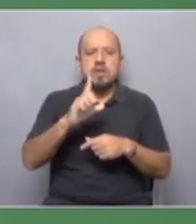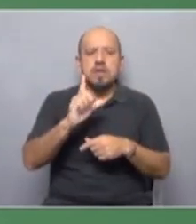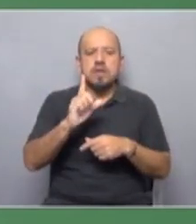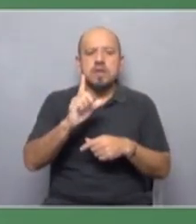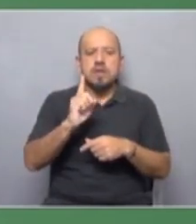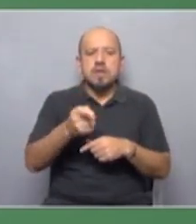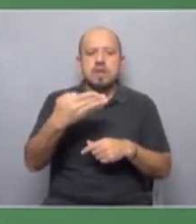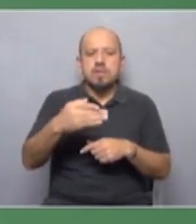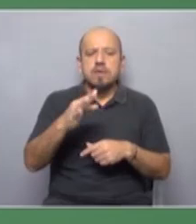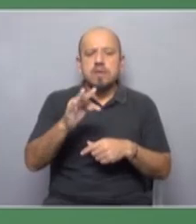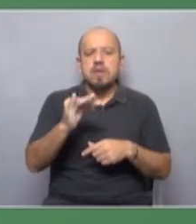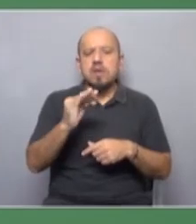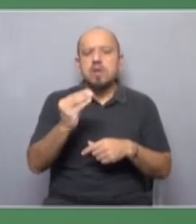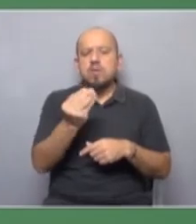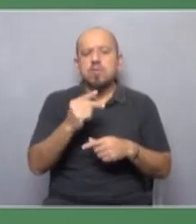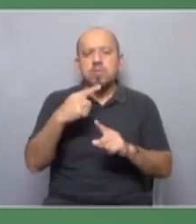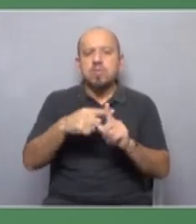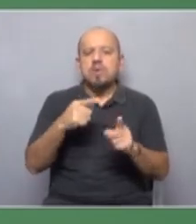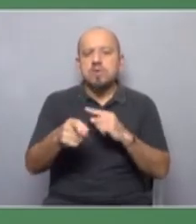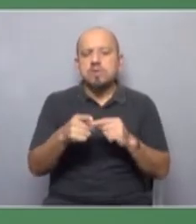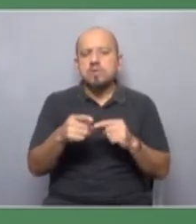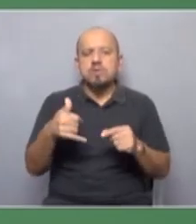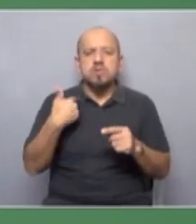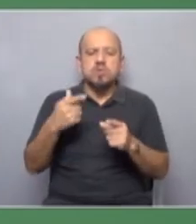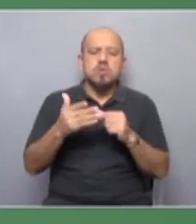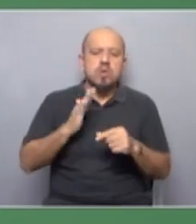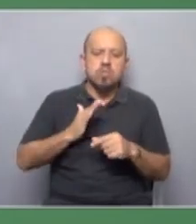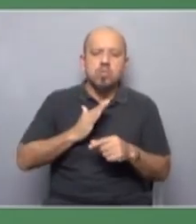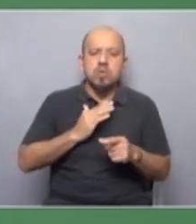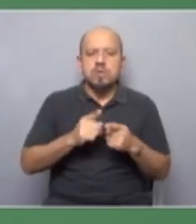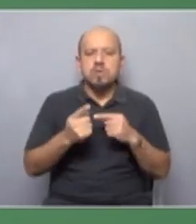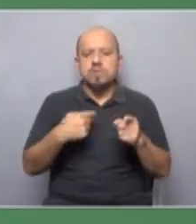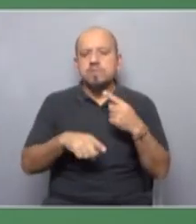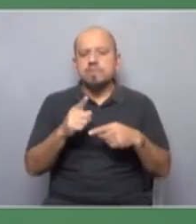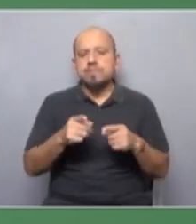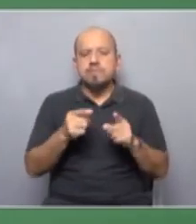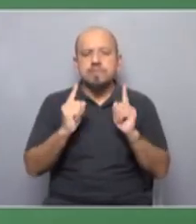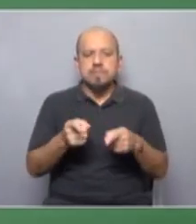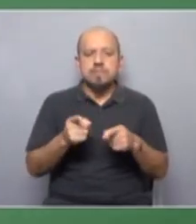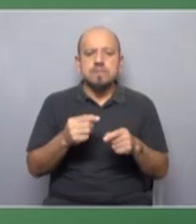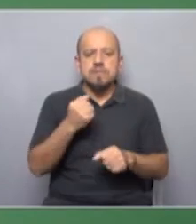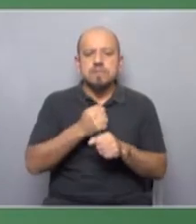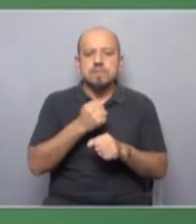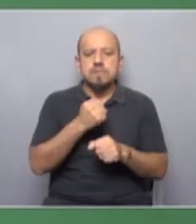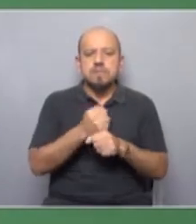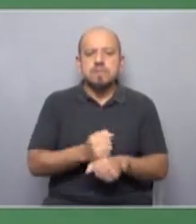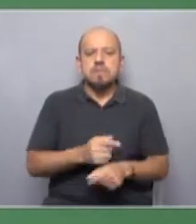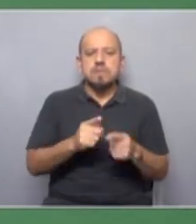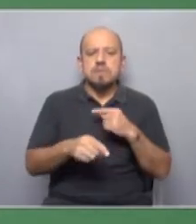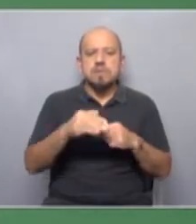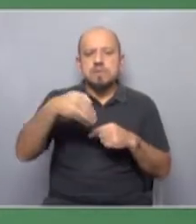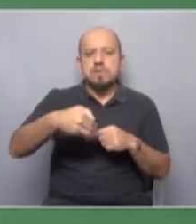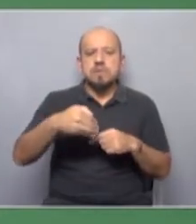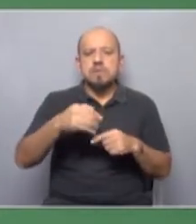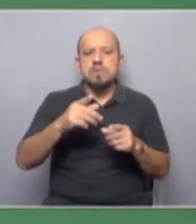la juventud como decía Padrón las mujeres pero también los trabajadores y trabajadoras migrantes